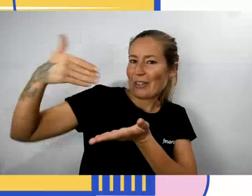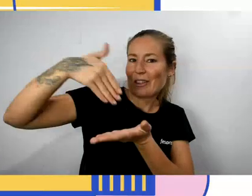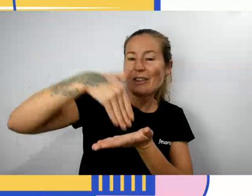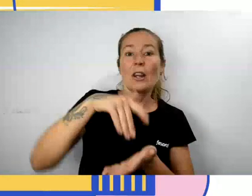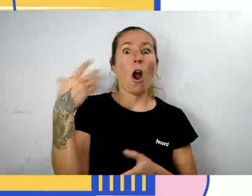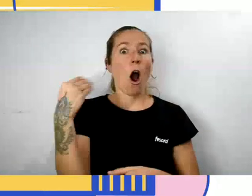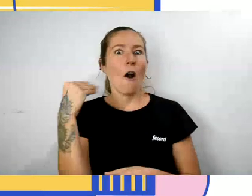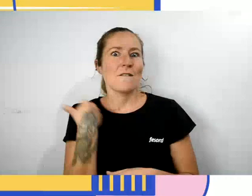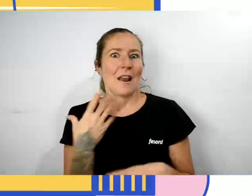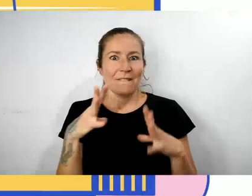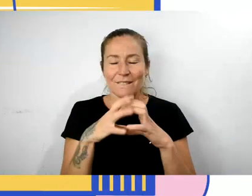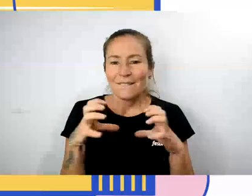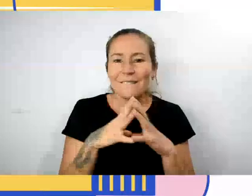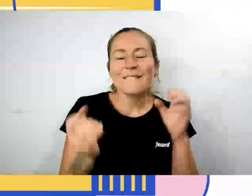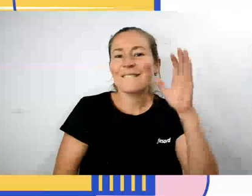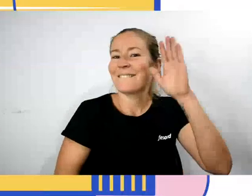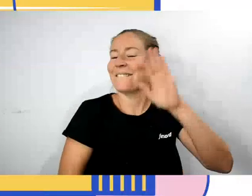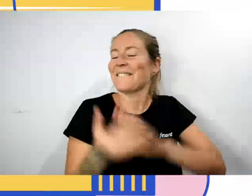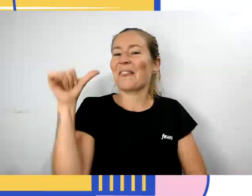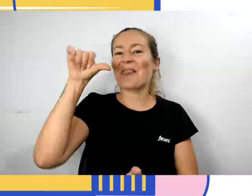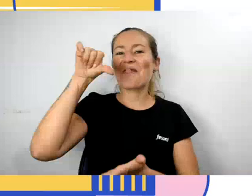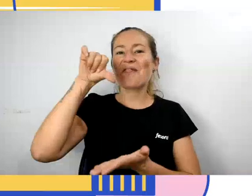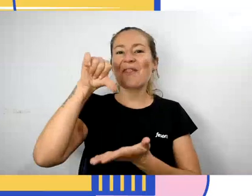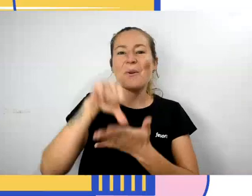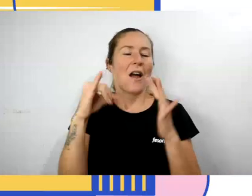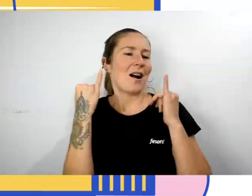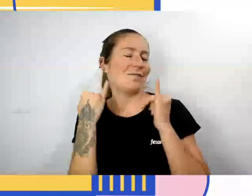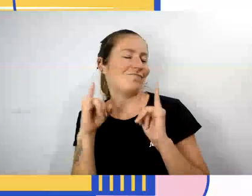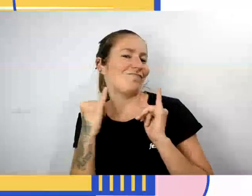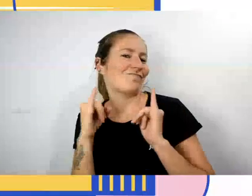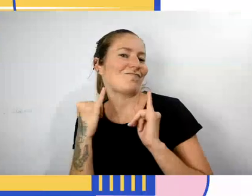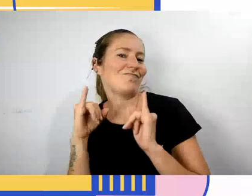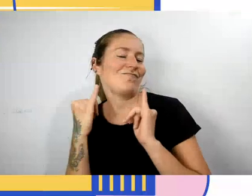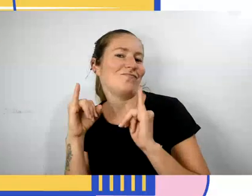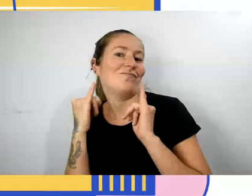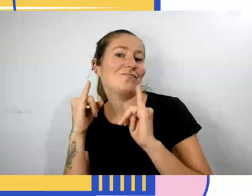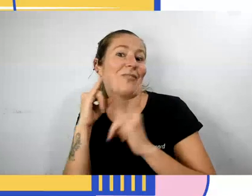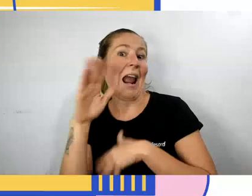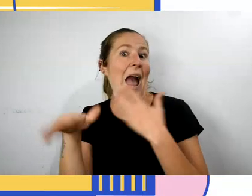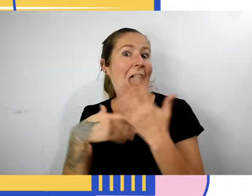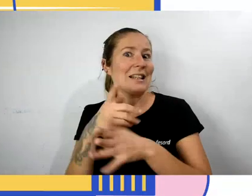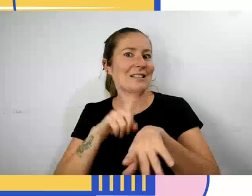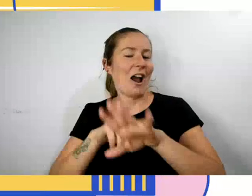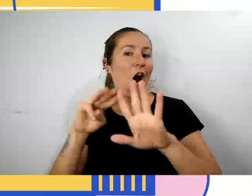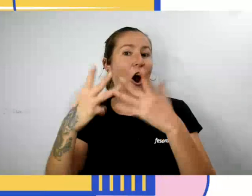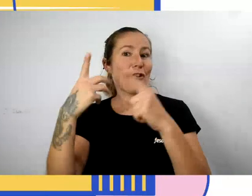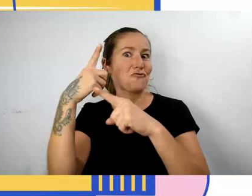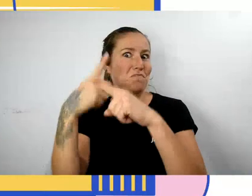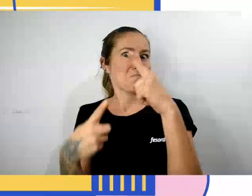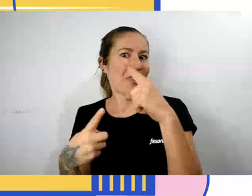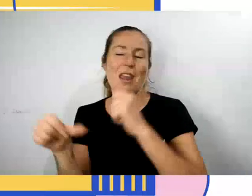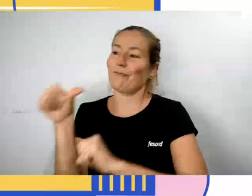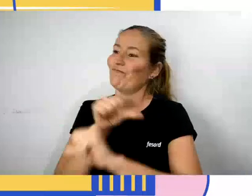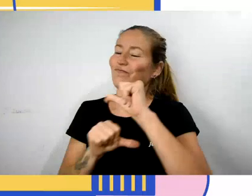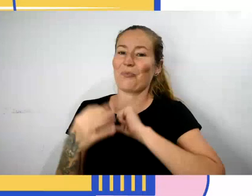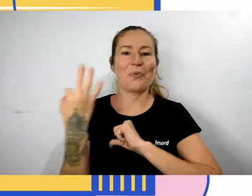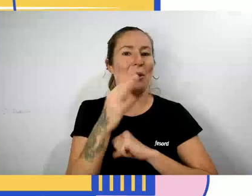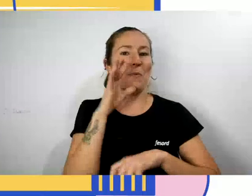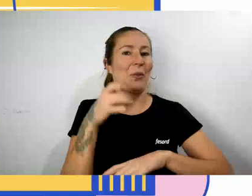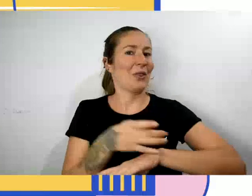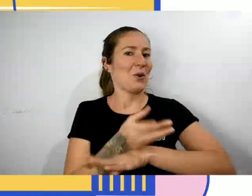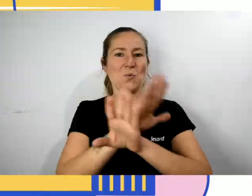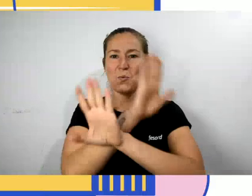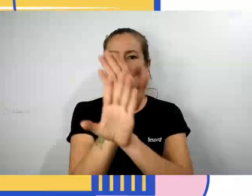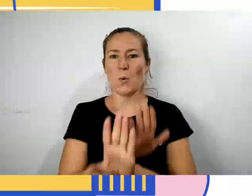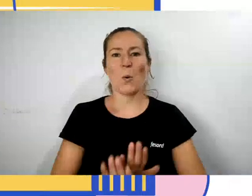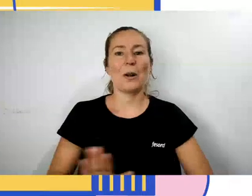Jóvenes impacientes por pasar el día en la ciudad, pasear y cambiar de aires hasta las ocho y media, hora de último tren. Marineros con sus